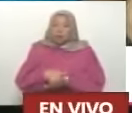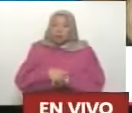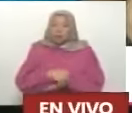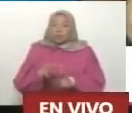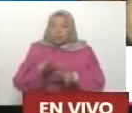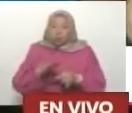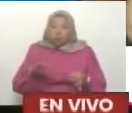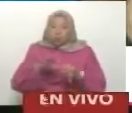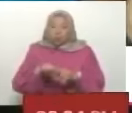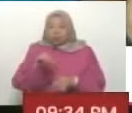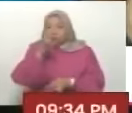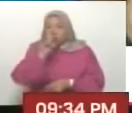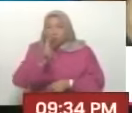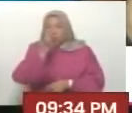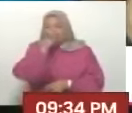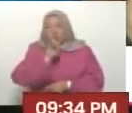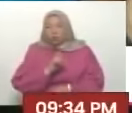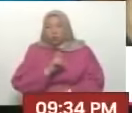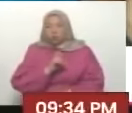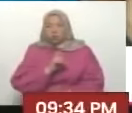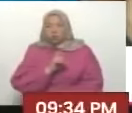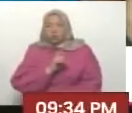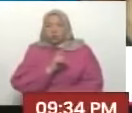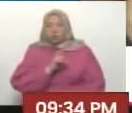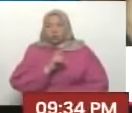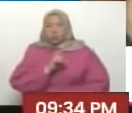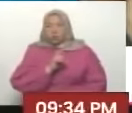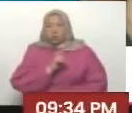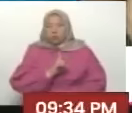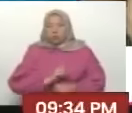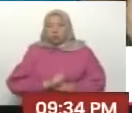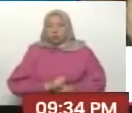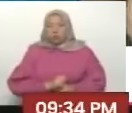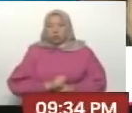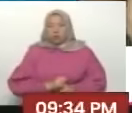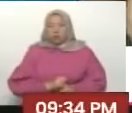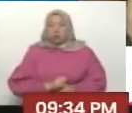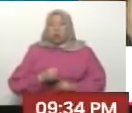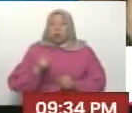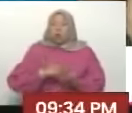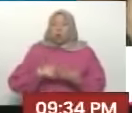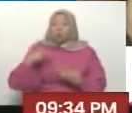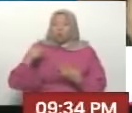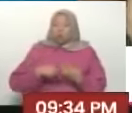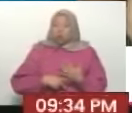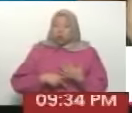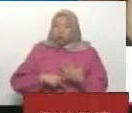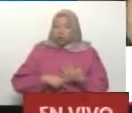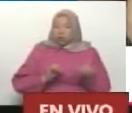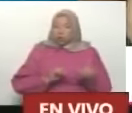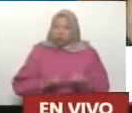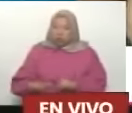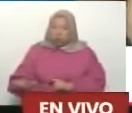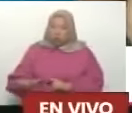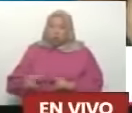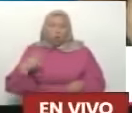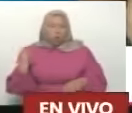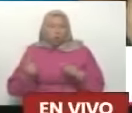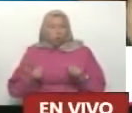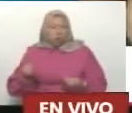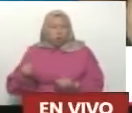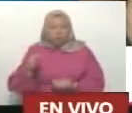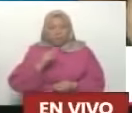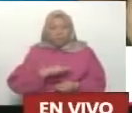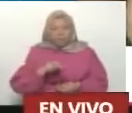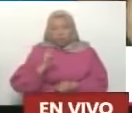conmigo. Un año después, ellos, bueno, habían venido construyendo ese proyecto, y andaban como, cuando nació la misión